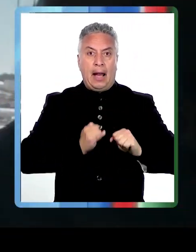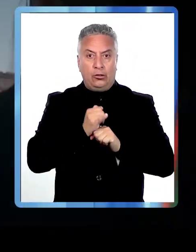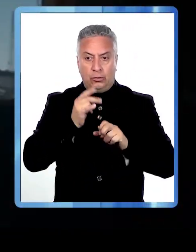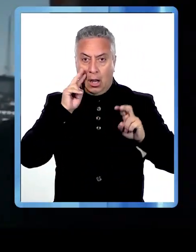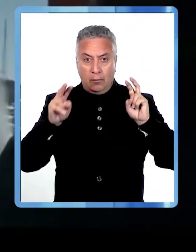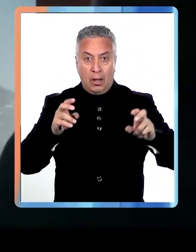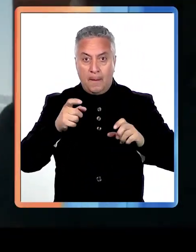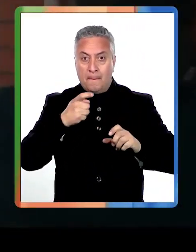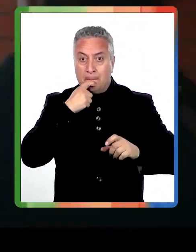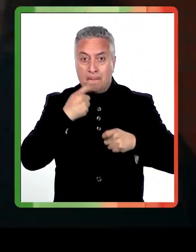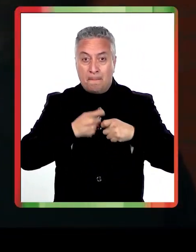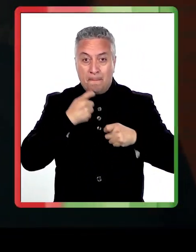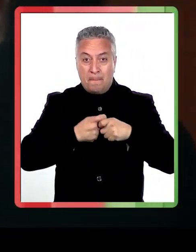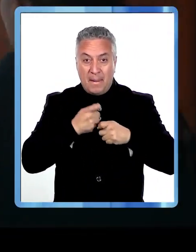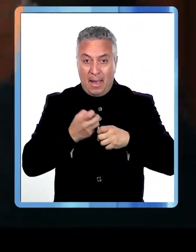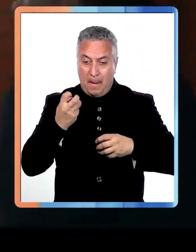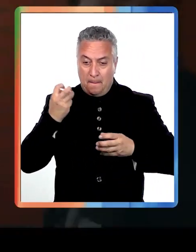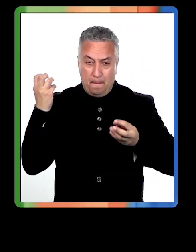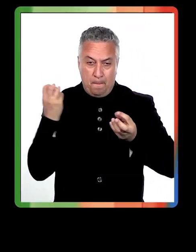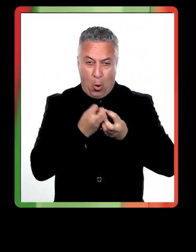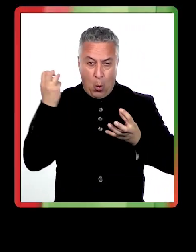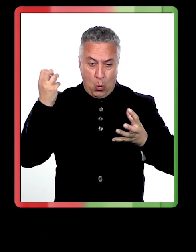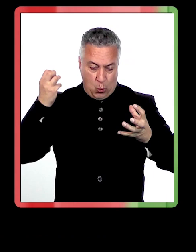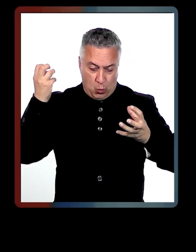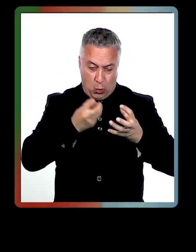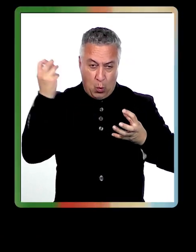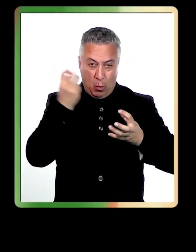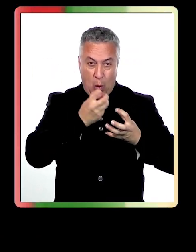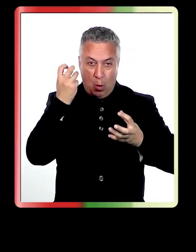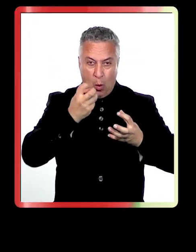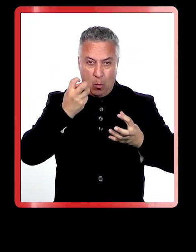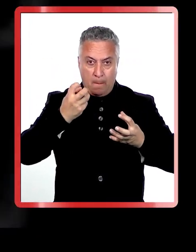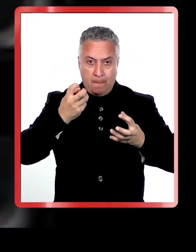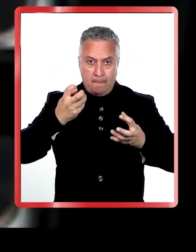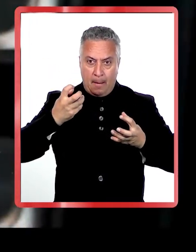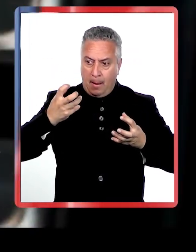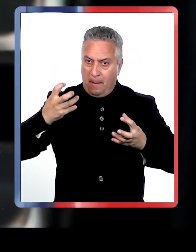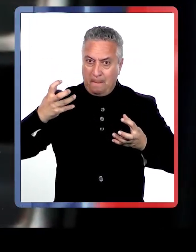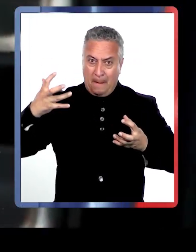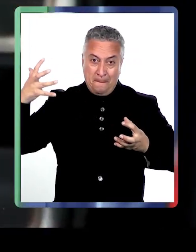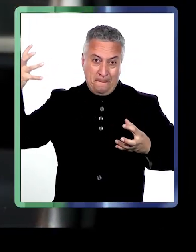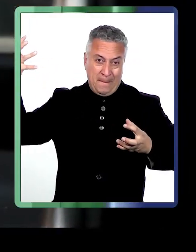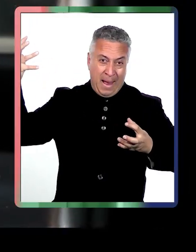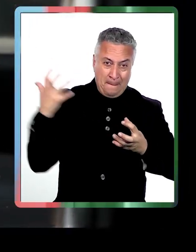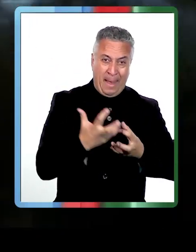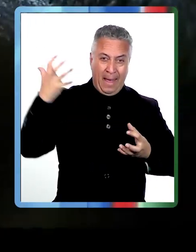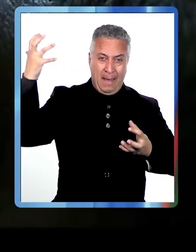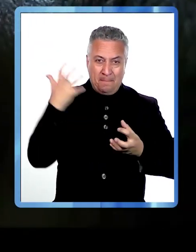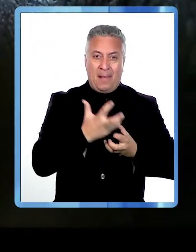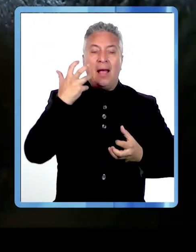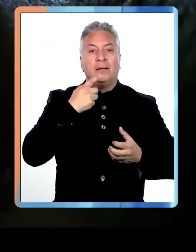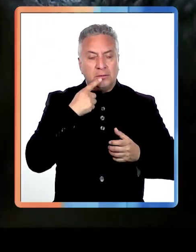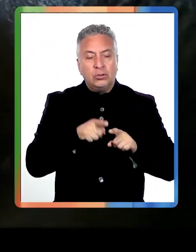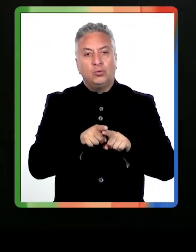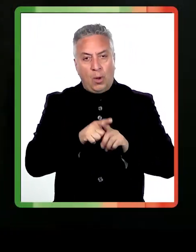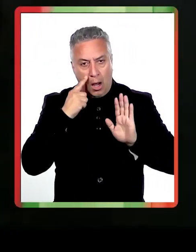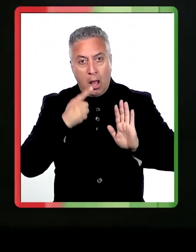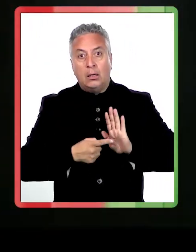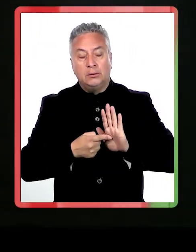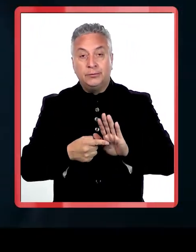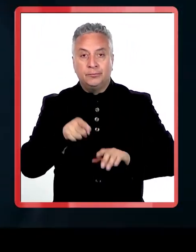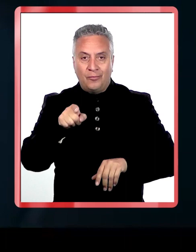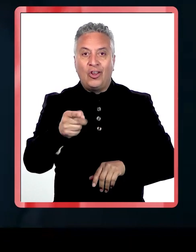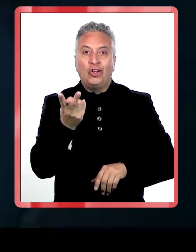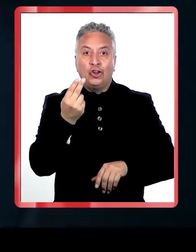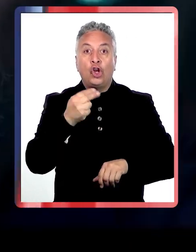rocas sean más y más grandes. Lejos de las películas estadounidenses sobre catástrofes naturales y apocalípticas, 12